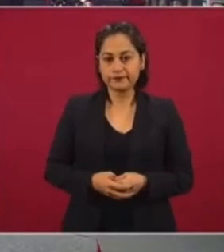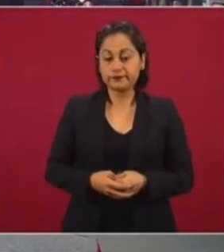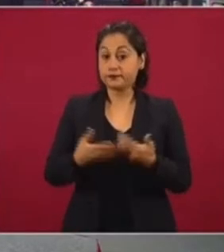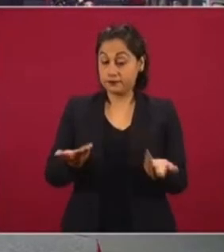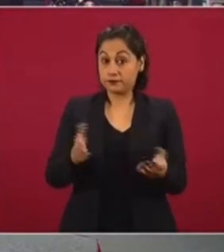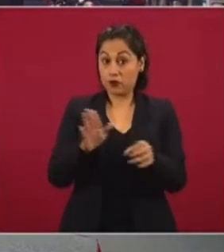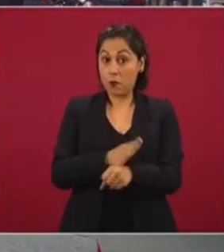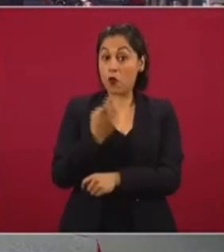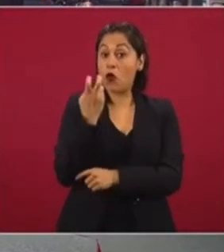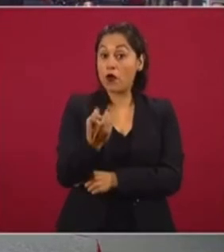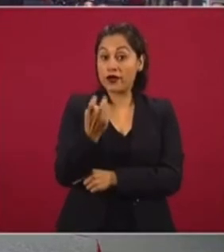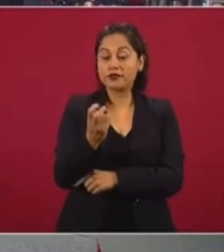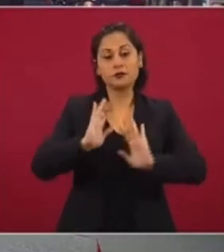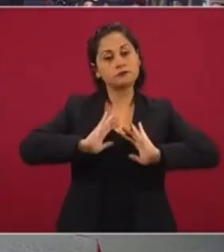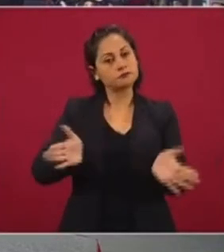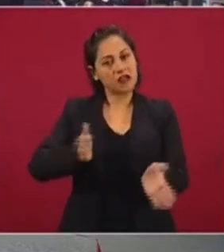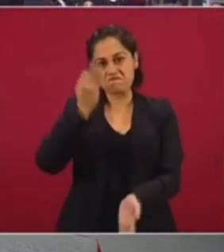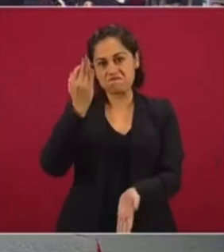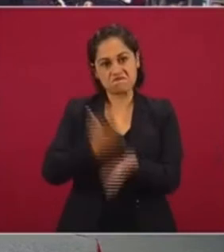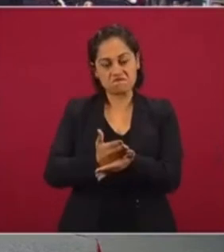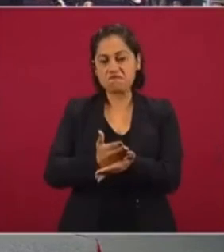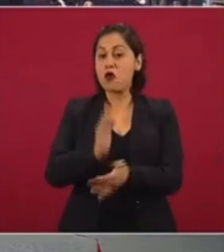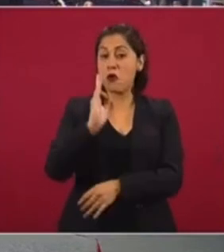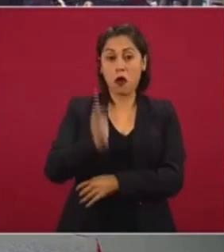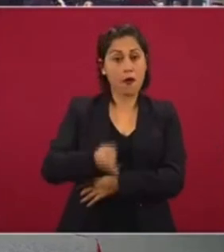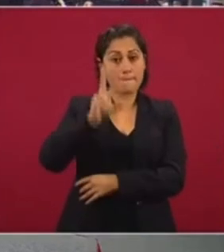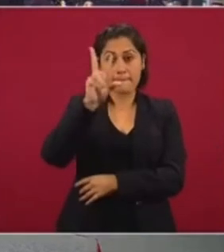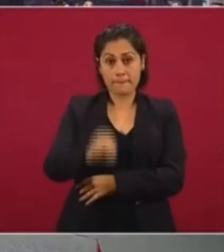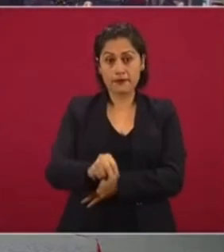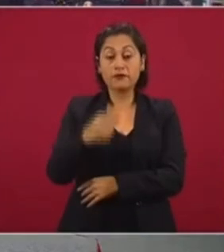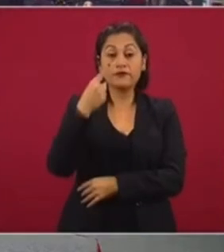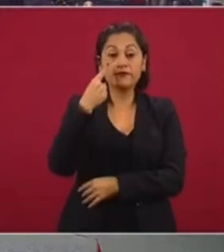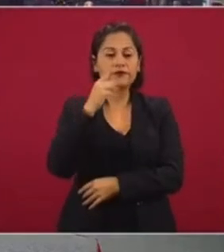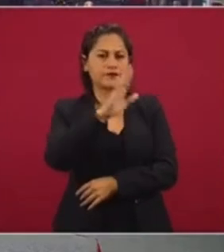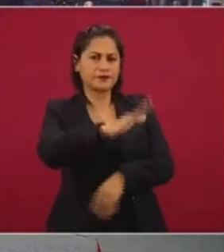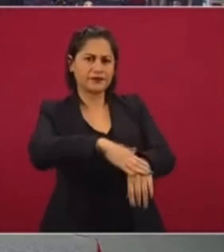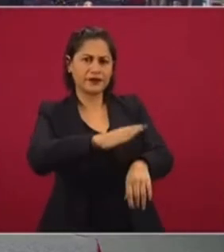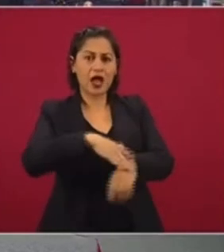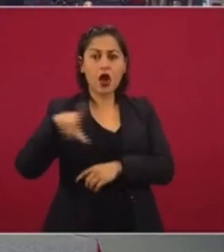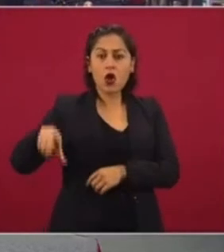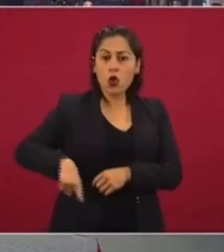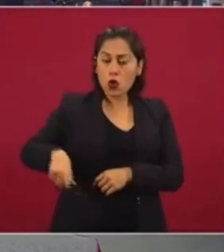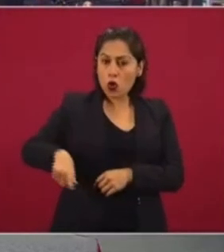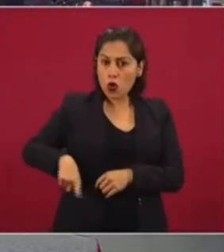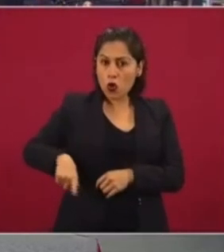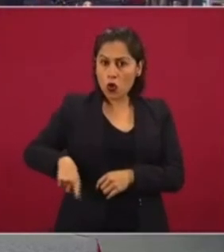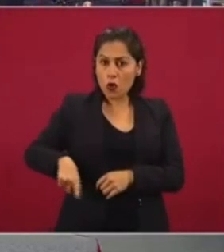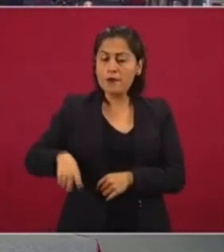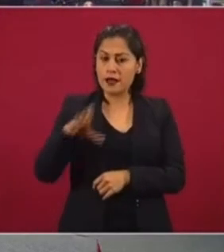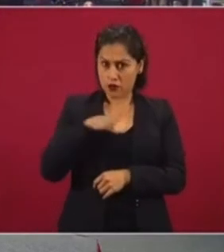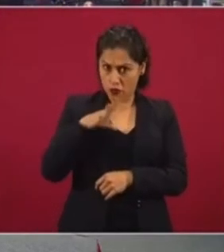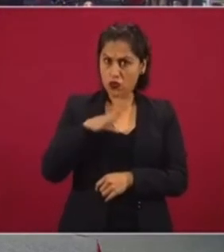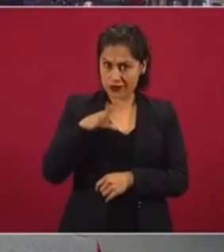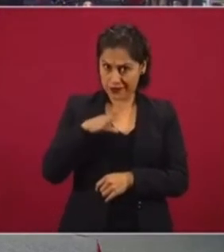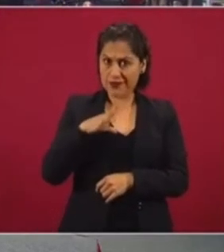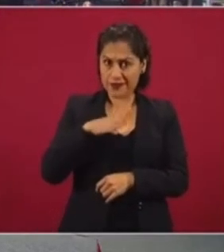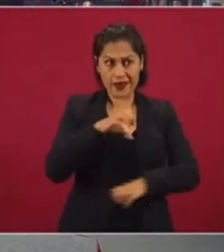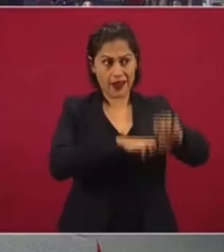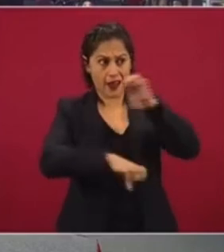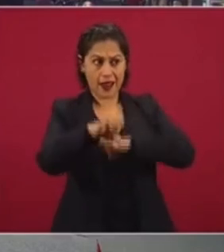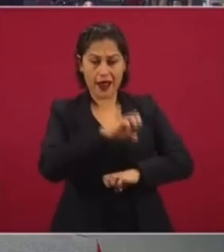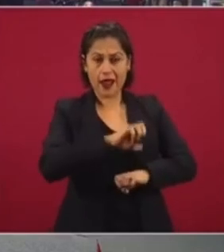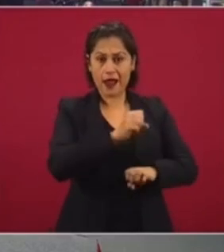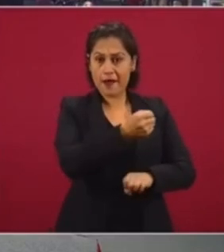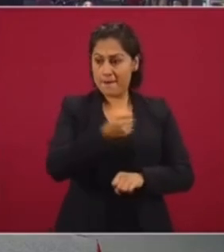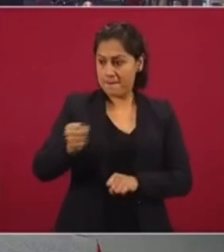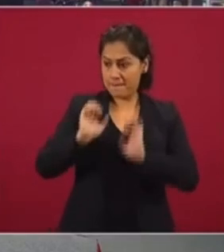Entonces, por eso ya no vamos a permitirlo. El gobierno tiene contratados servicios de outsourcing. ¿Cuántos servicios tendría